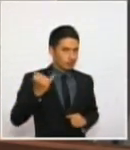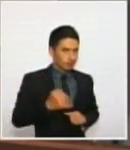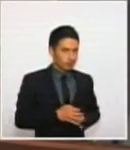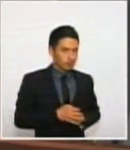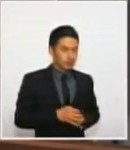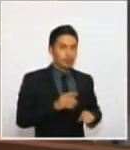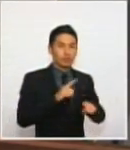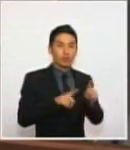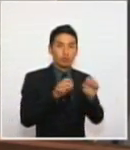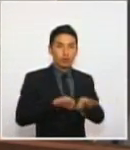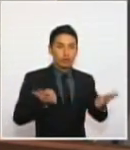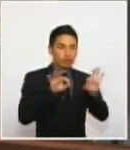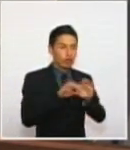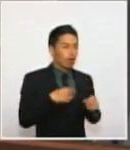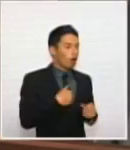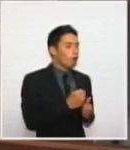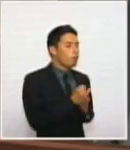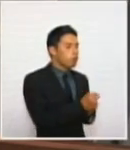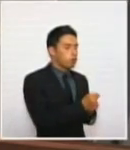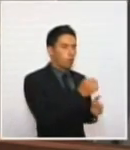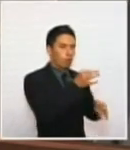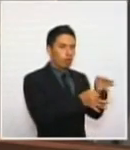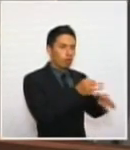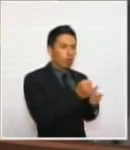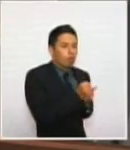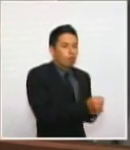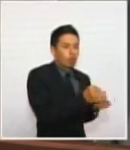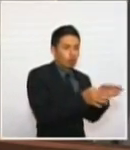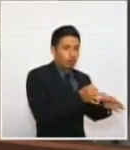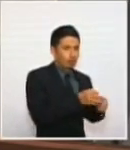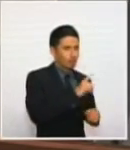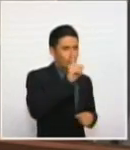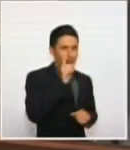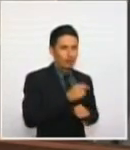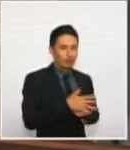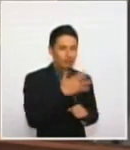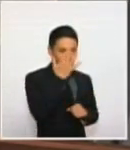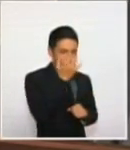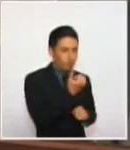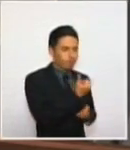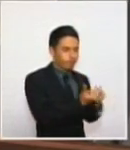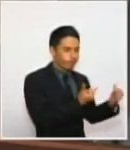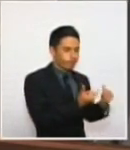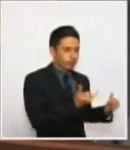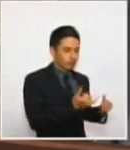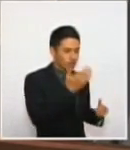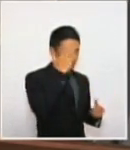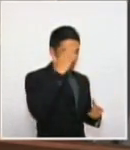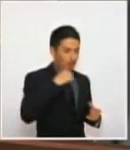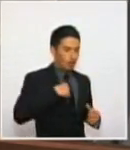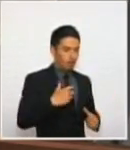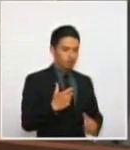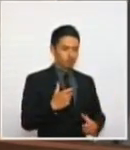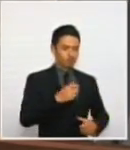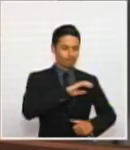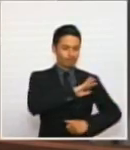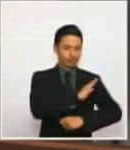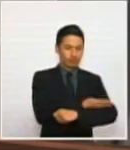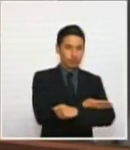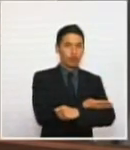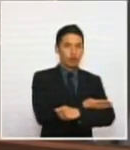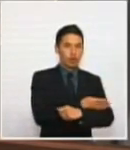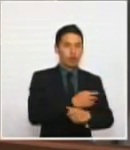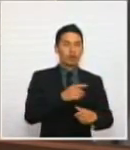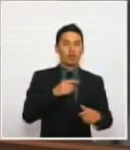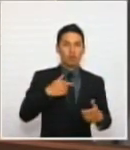hay que dar beneficios jurídicos, porque justamente ellos tienen las armas de la república para defender los